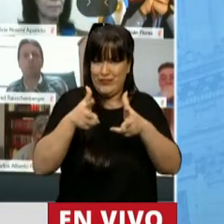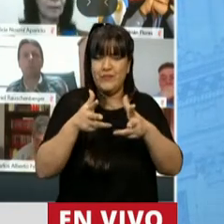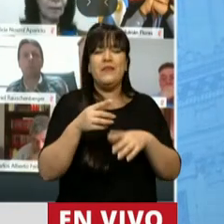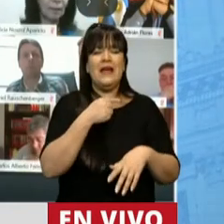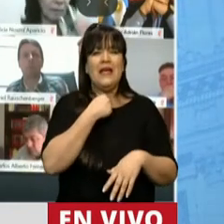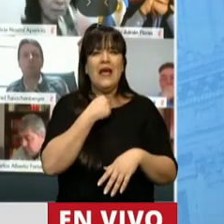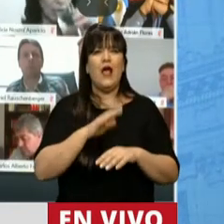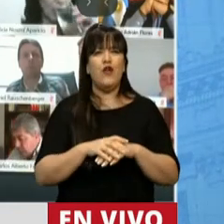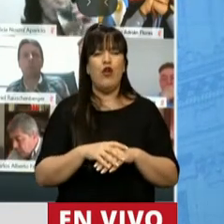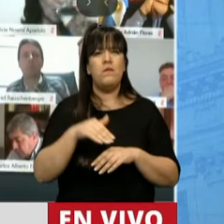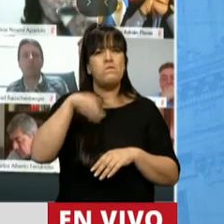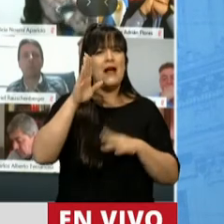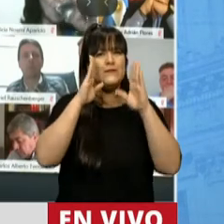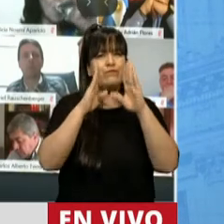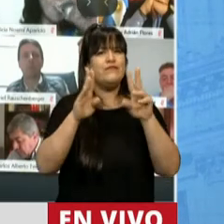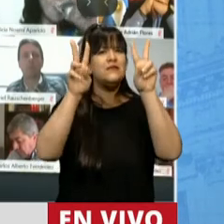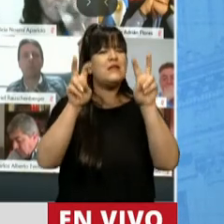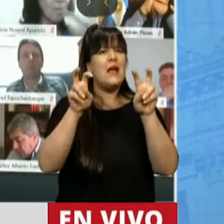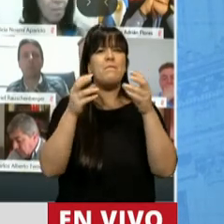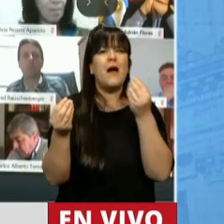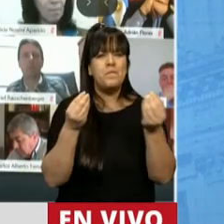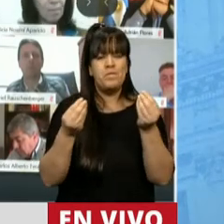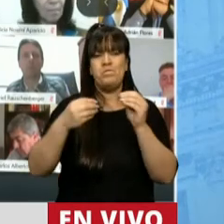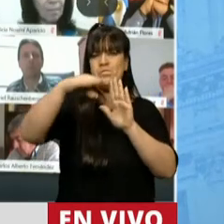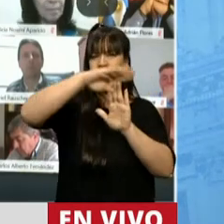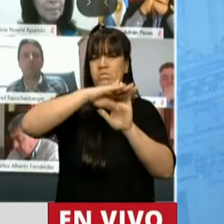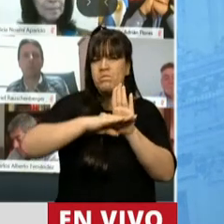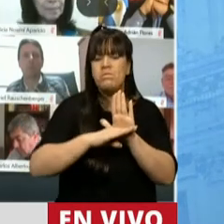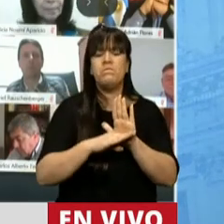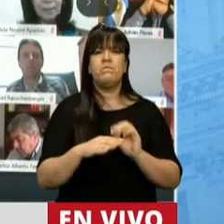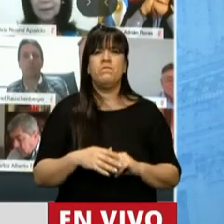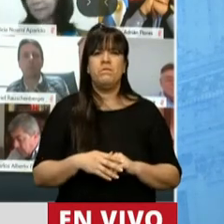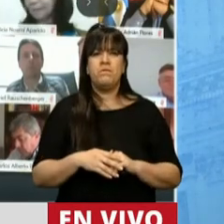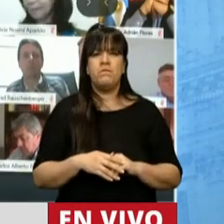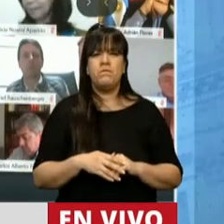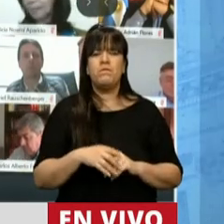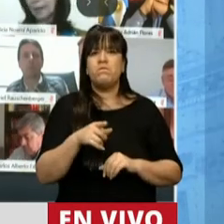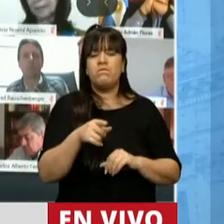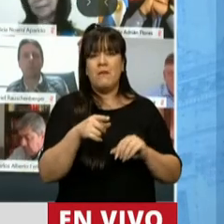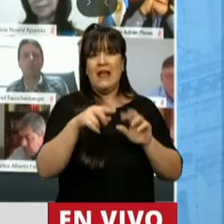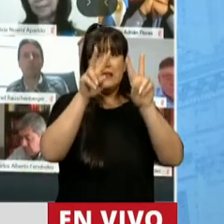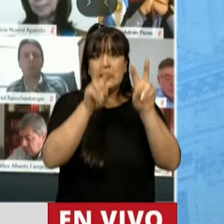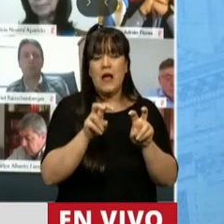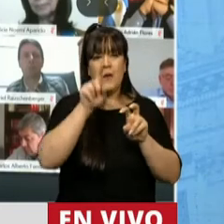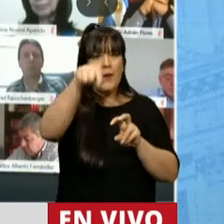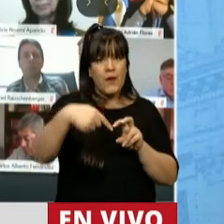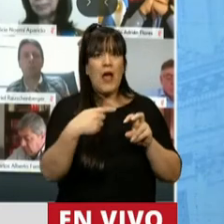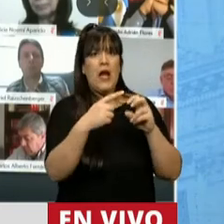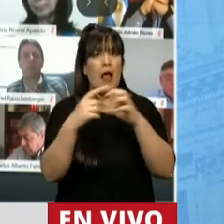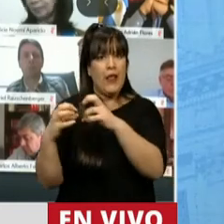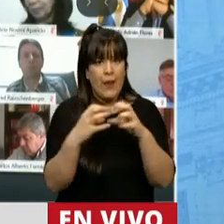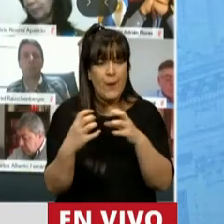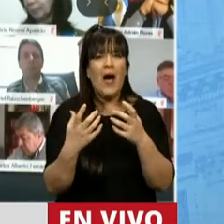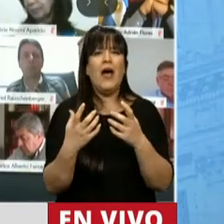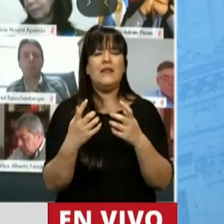quiero hacer referencia a algunos de los temas que han generado debates y los cambios que en